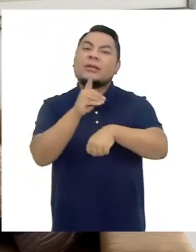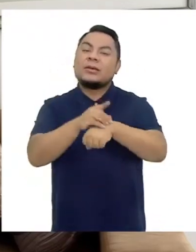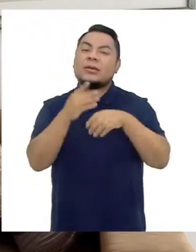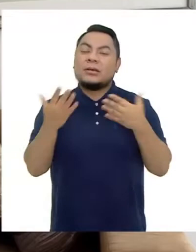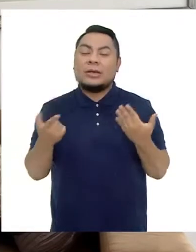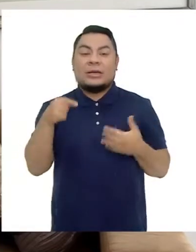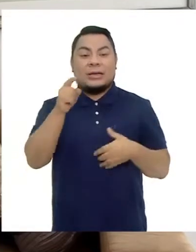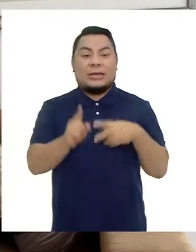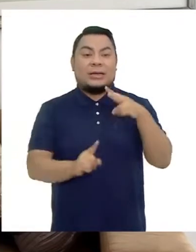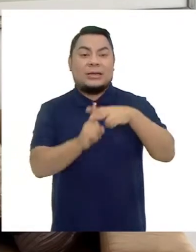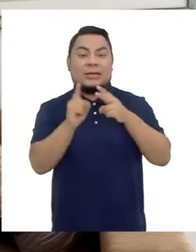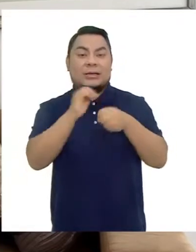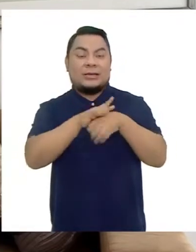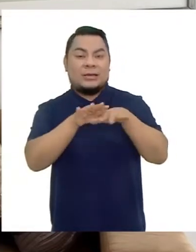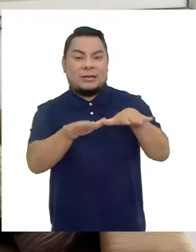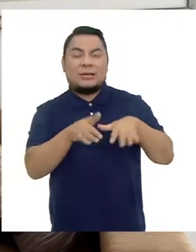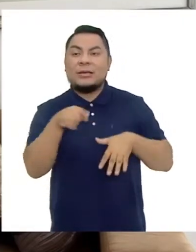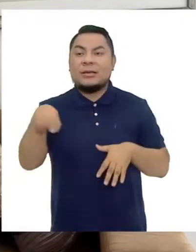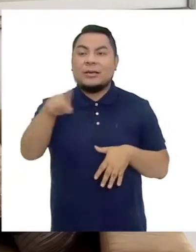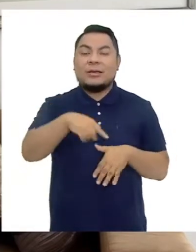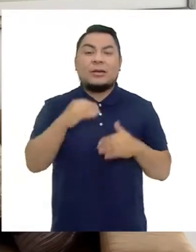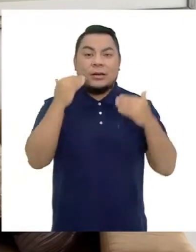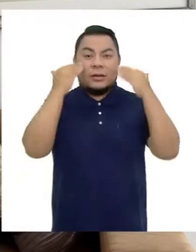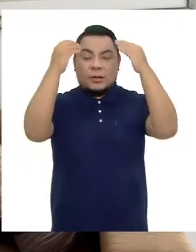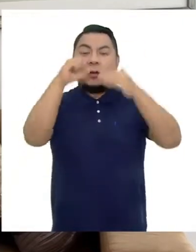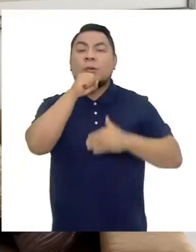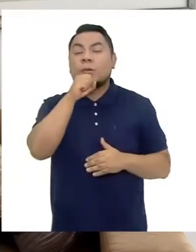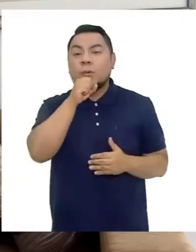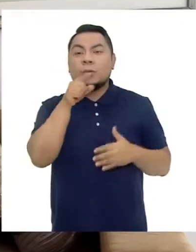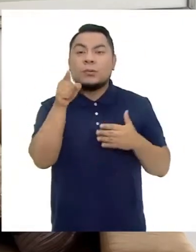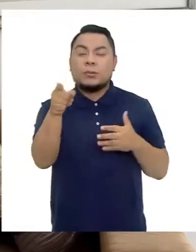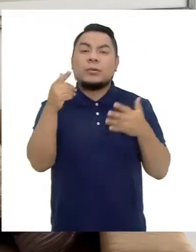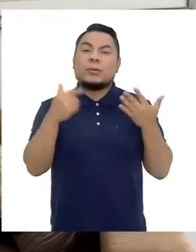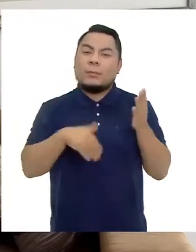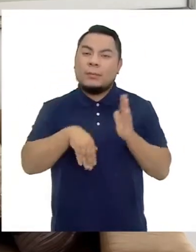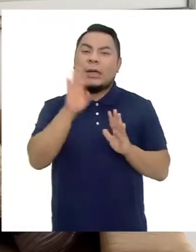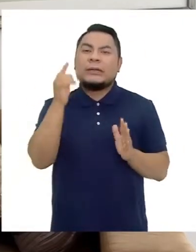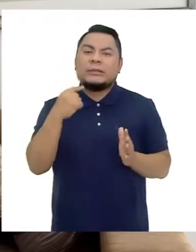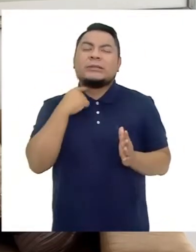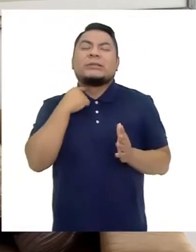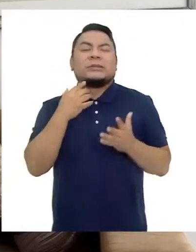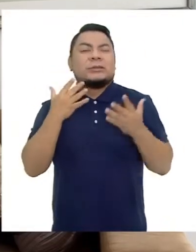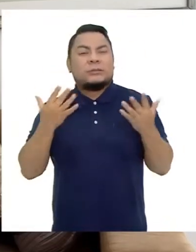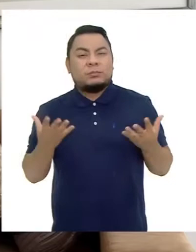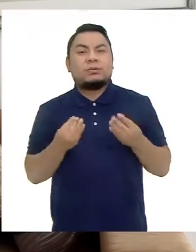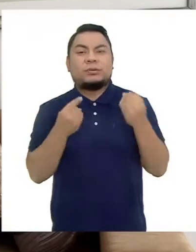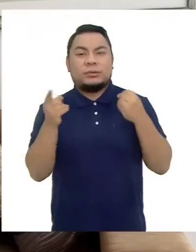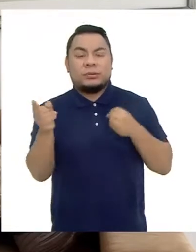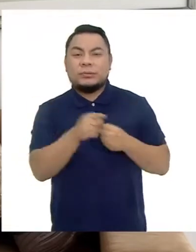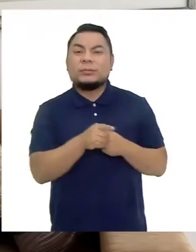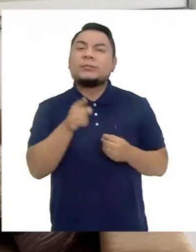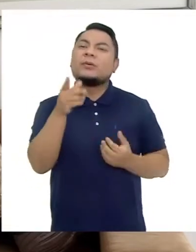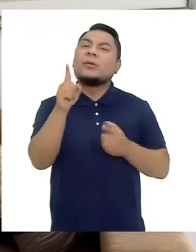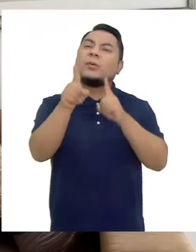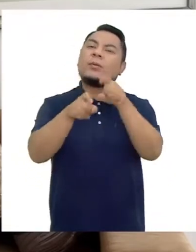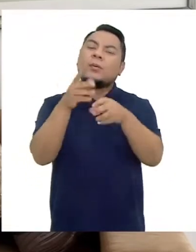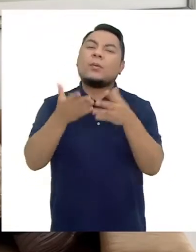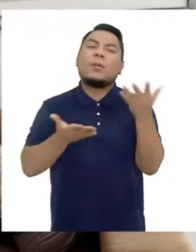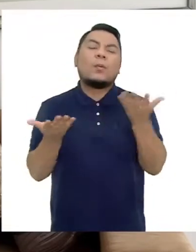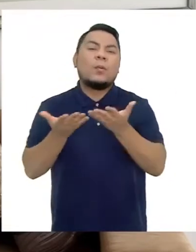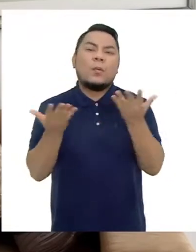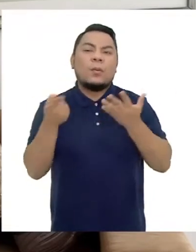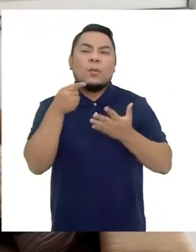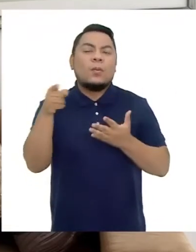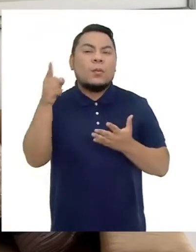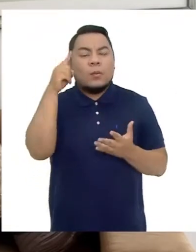durante la emergencia sanitaria los adultos mayores han sido los más afectados ¿Cuáles son los hábitos que